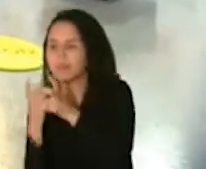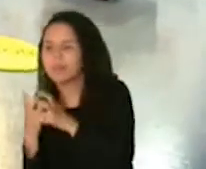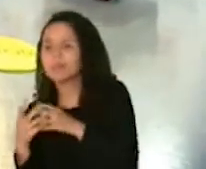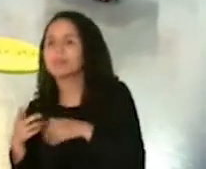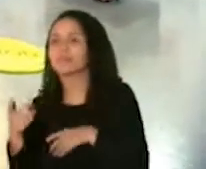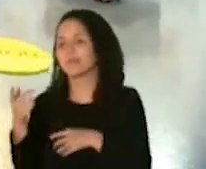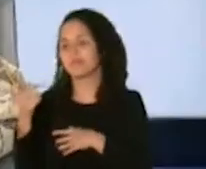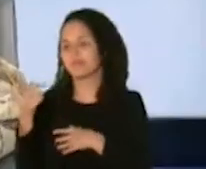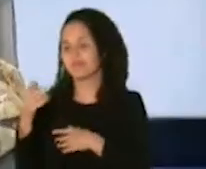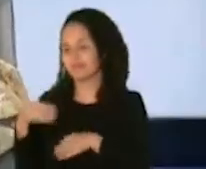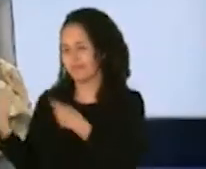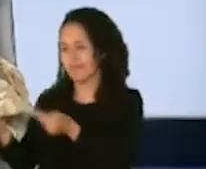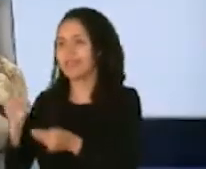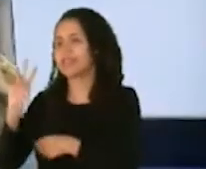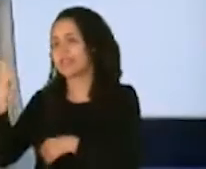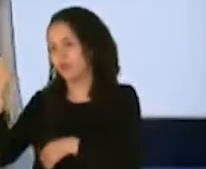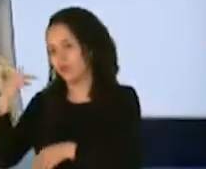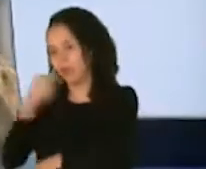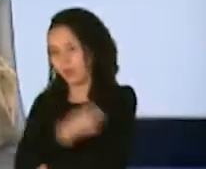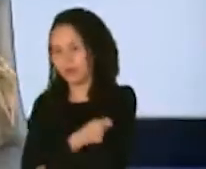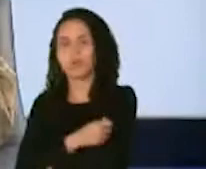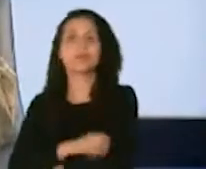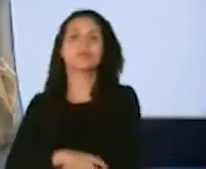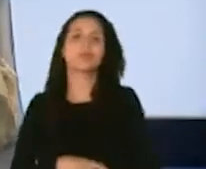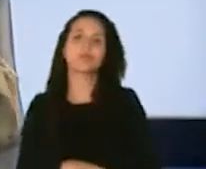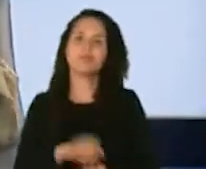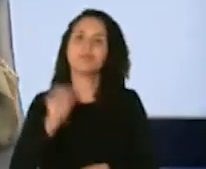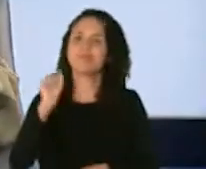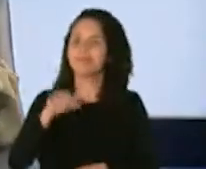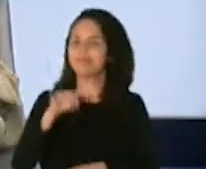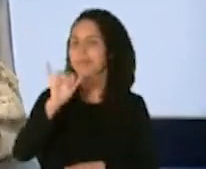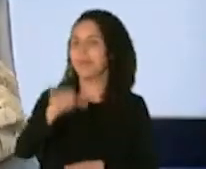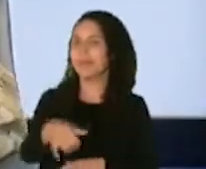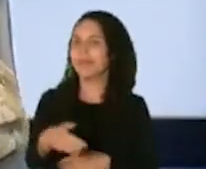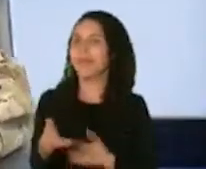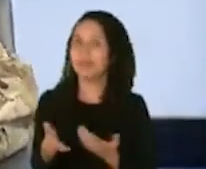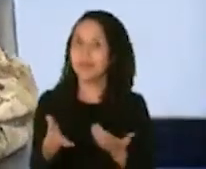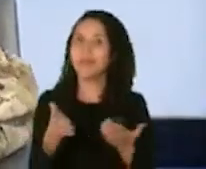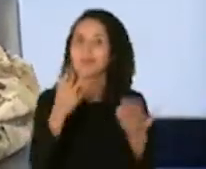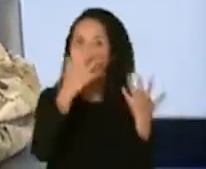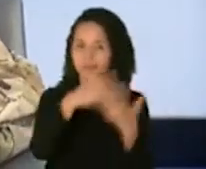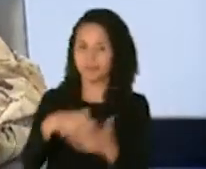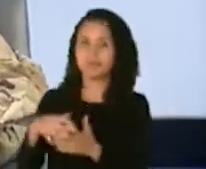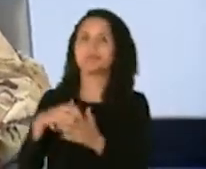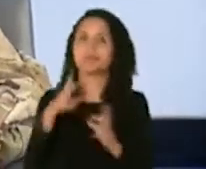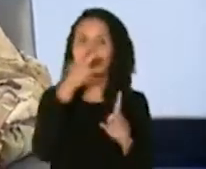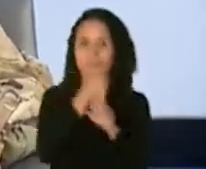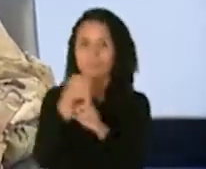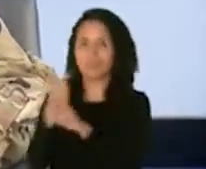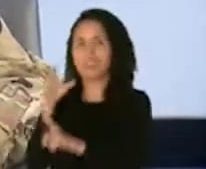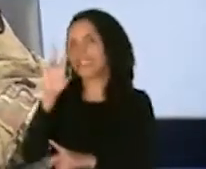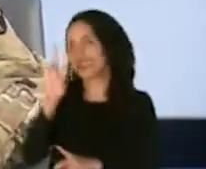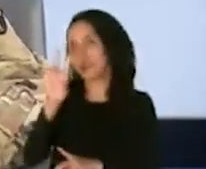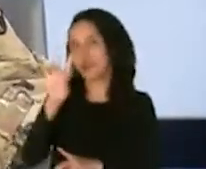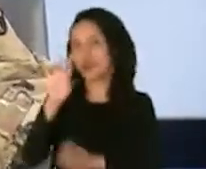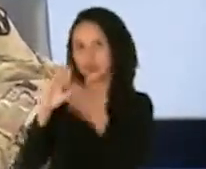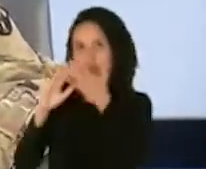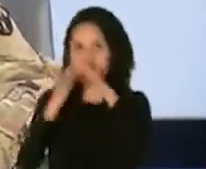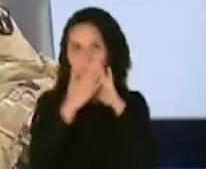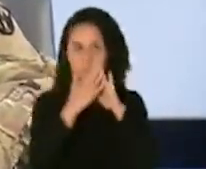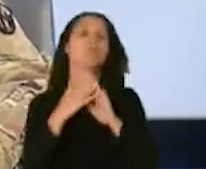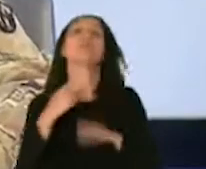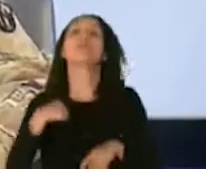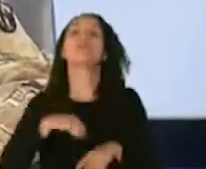vacuna. Ciertamente, esto, esta logística impacta a los 78 municipios. sea, ya estamos